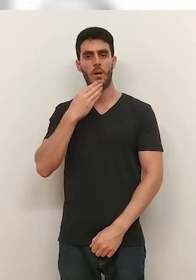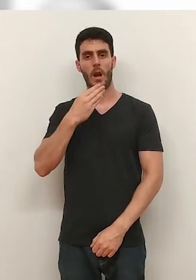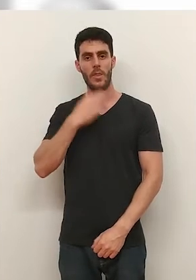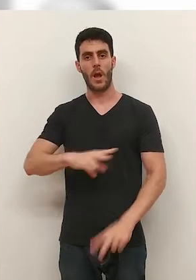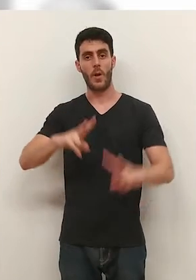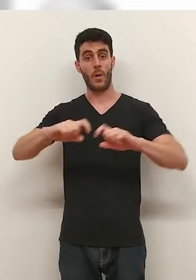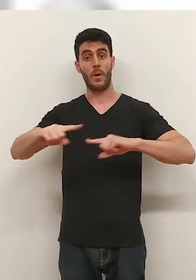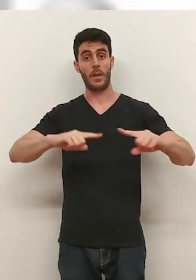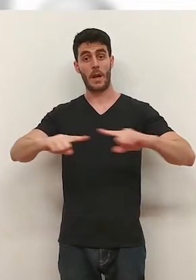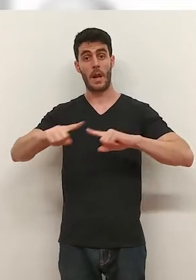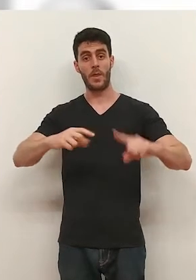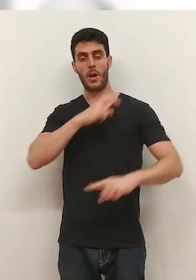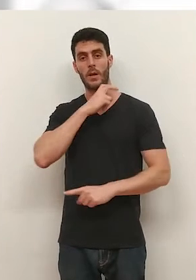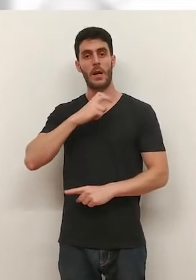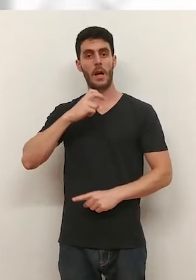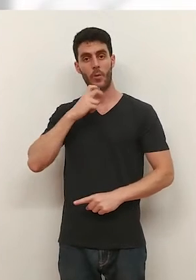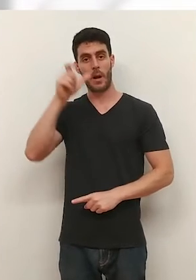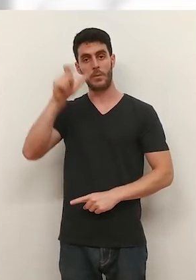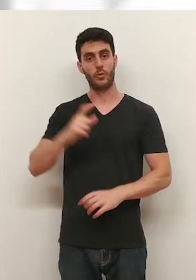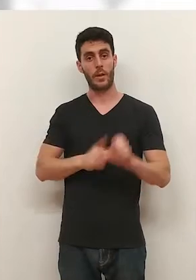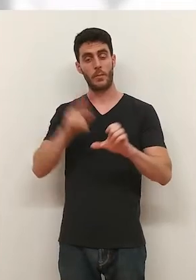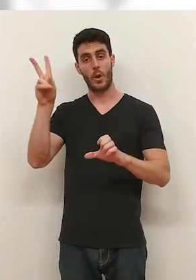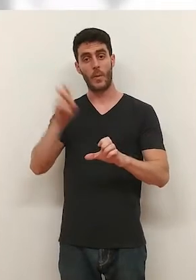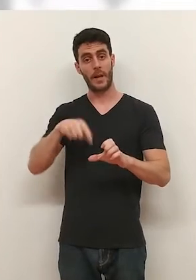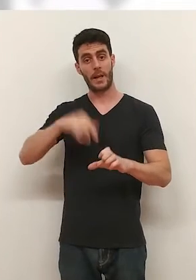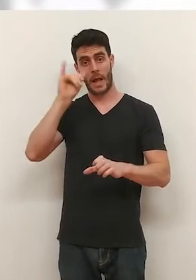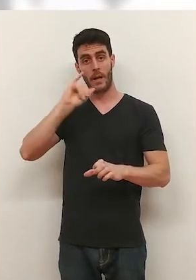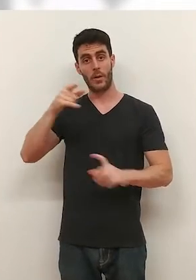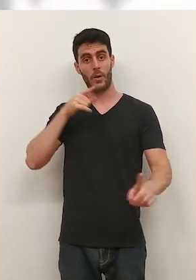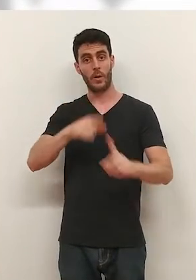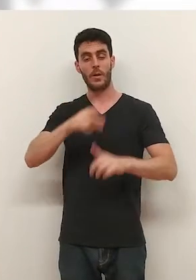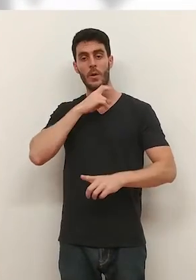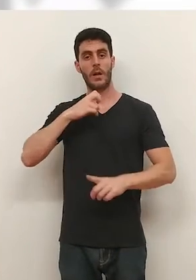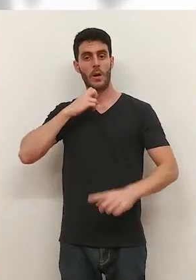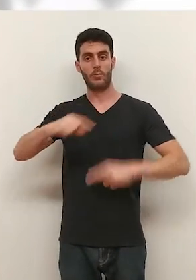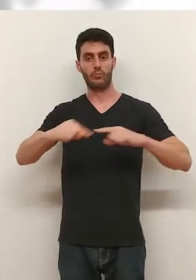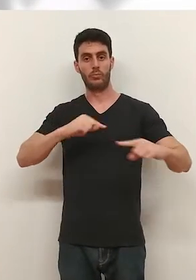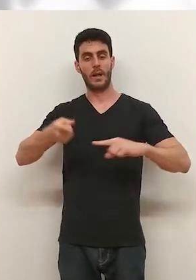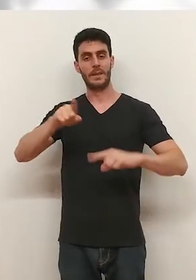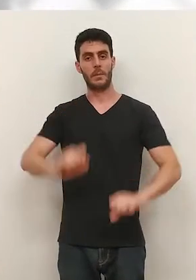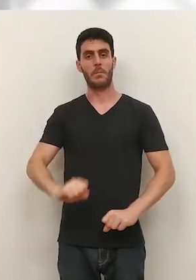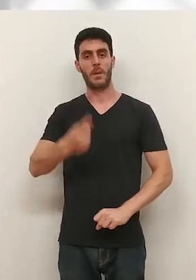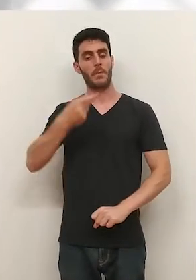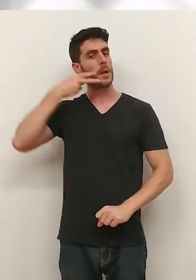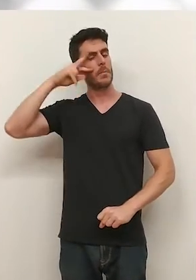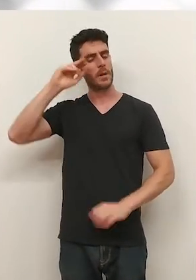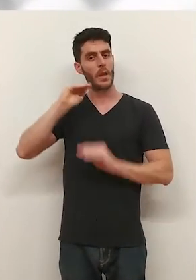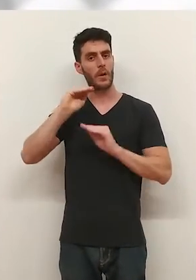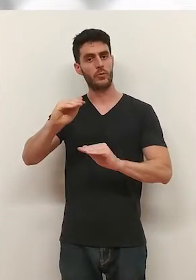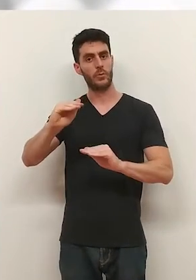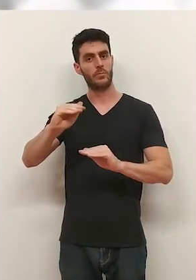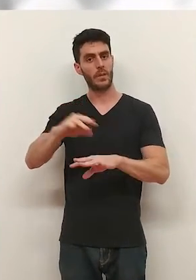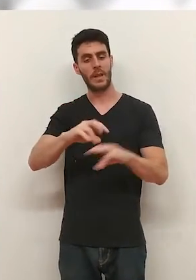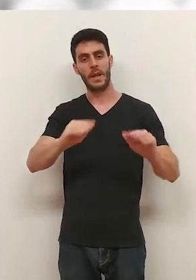Es Juan García Acedo, nuevo técnico del Calahorra. El entrenador extremeño llega a La Rioja para ponerse al frente del equipo rojillo y afrontar su